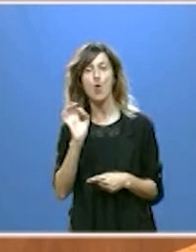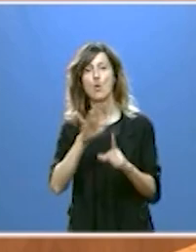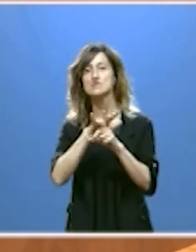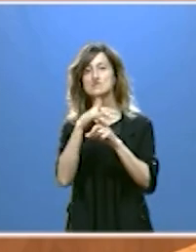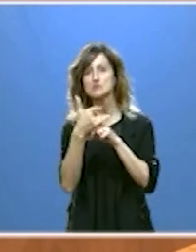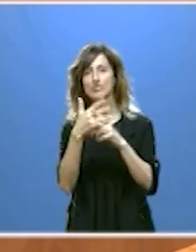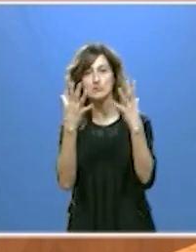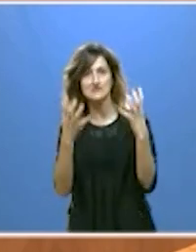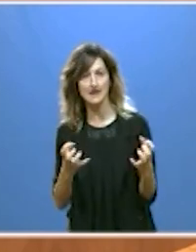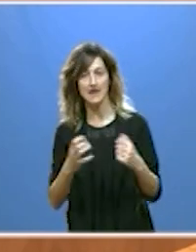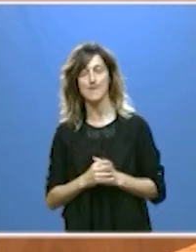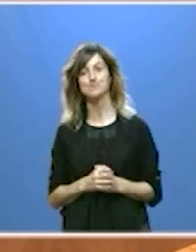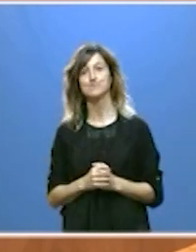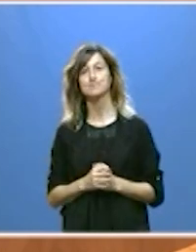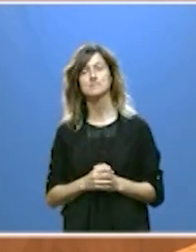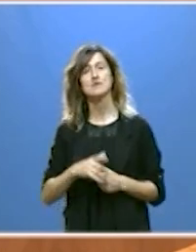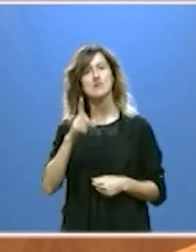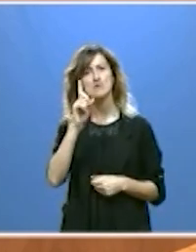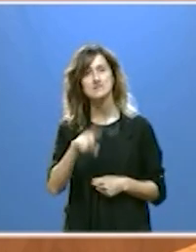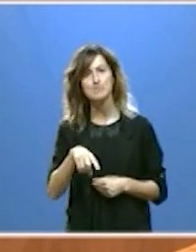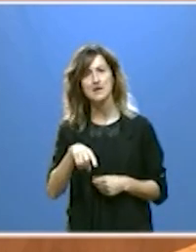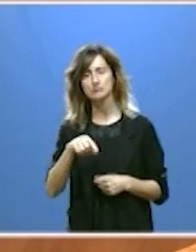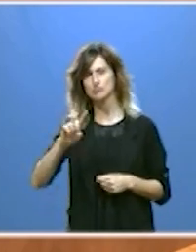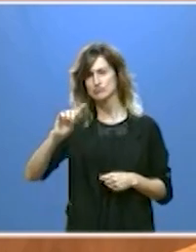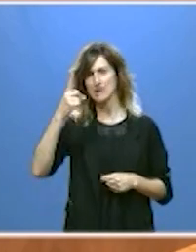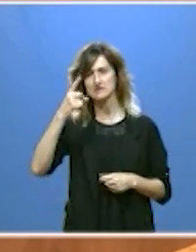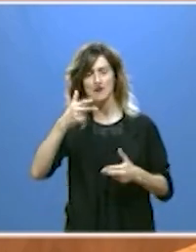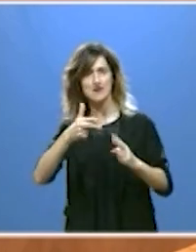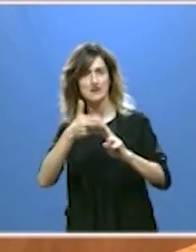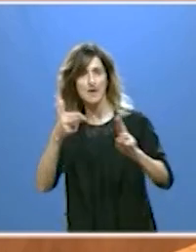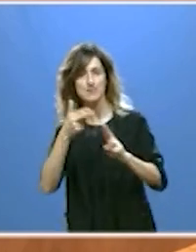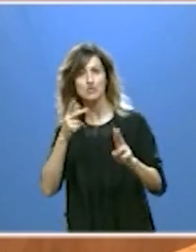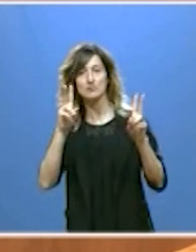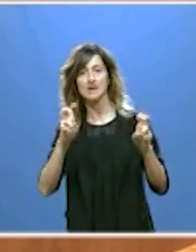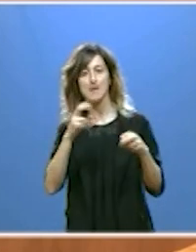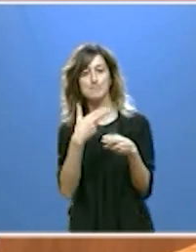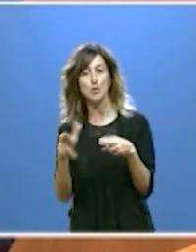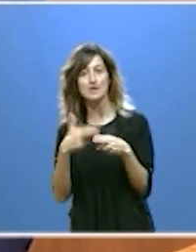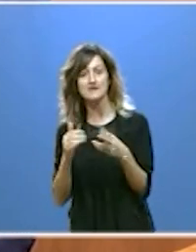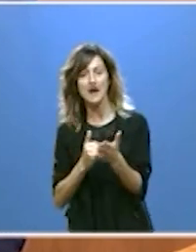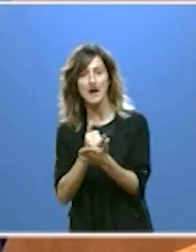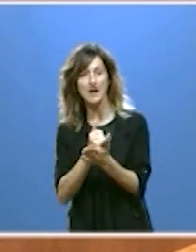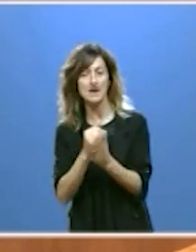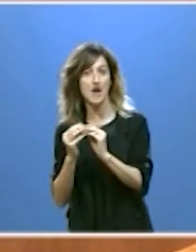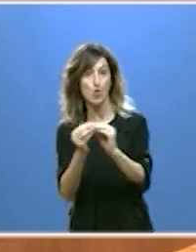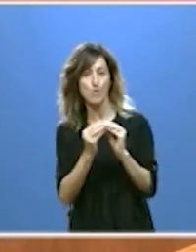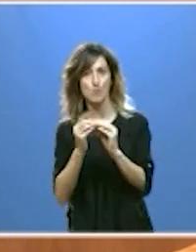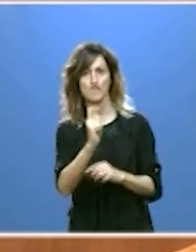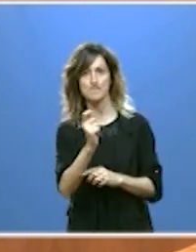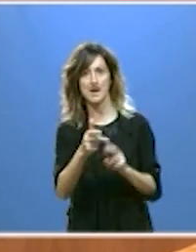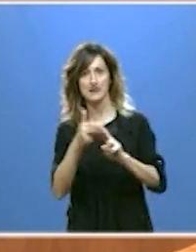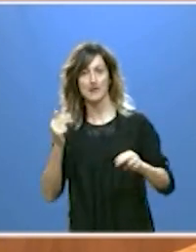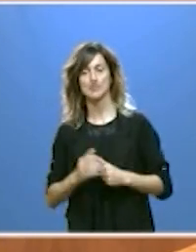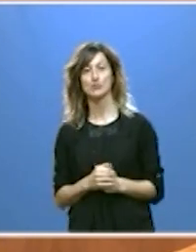situación de la sequía y siendo además los más rápidos en pagar la política agraria común. Por